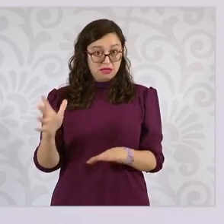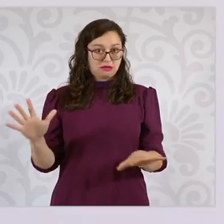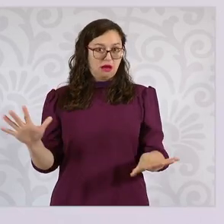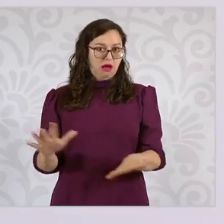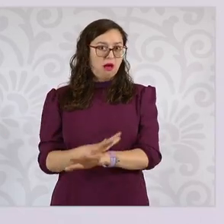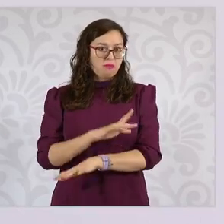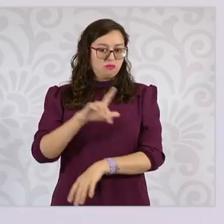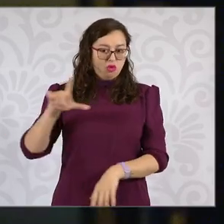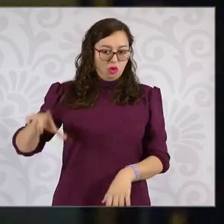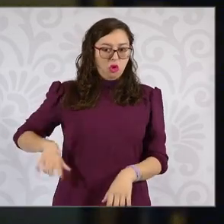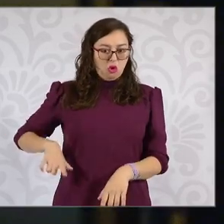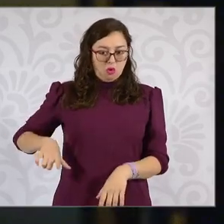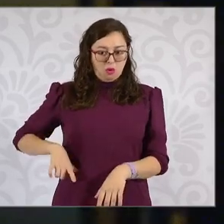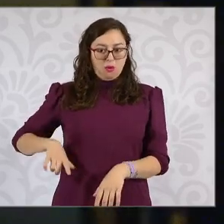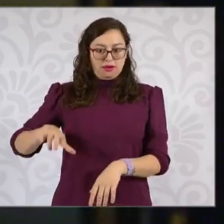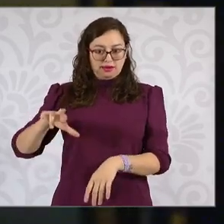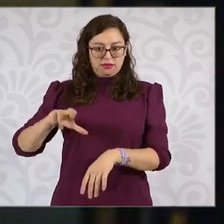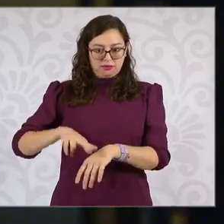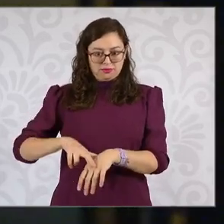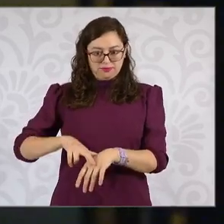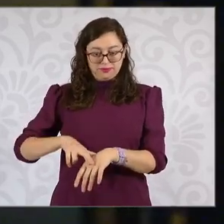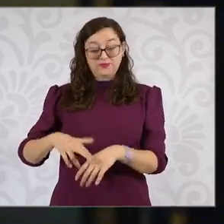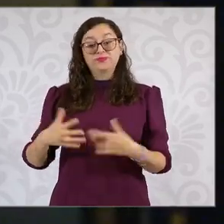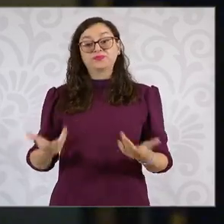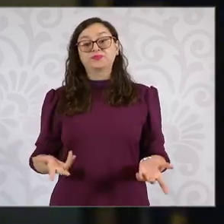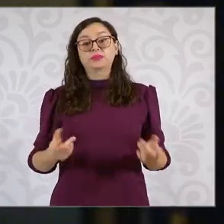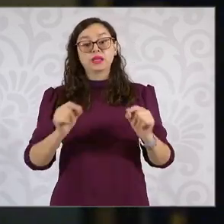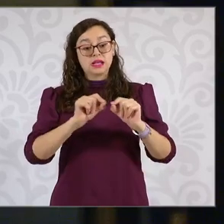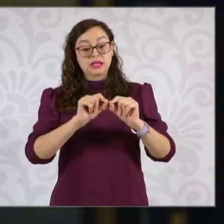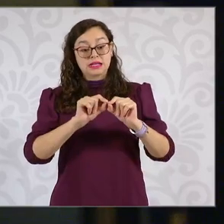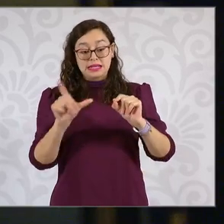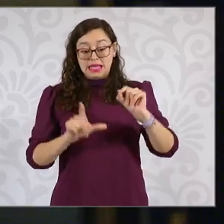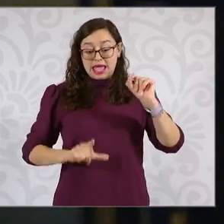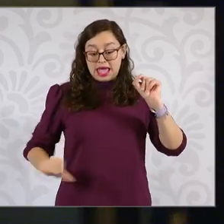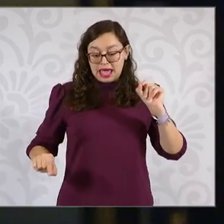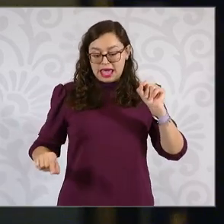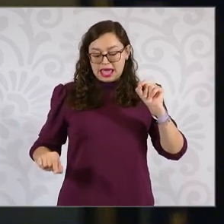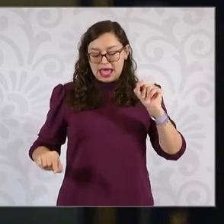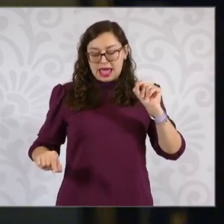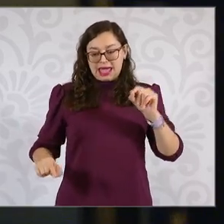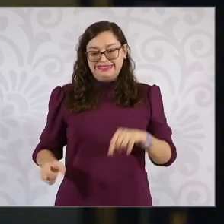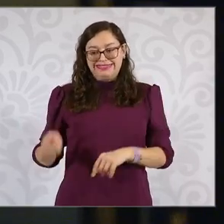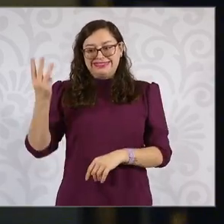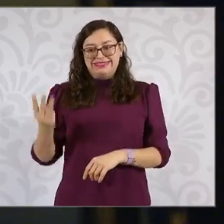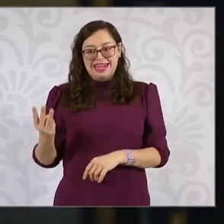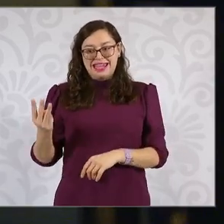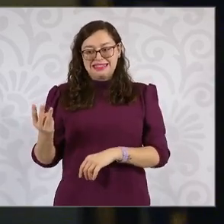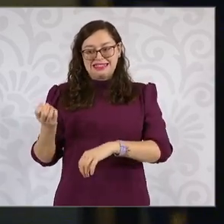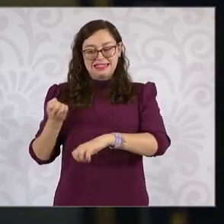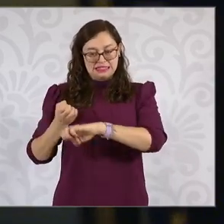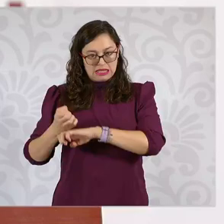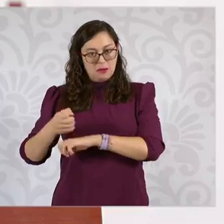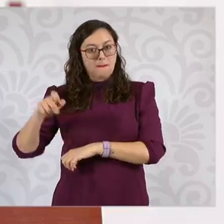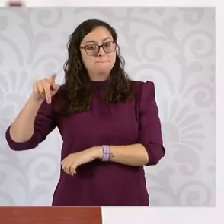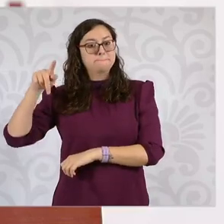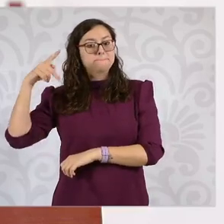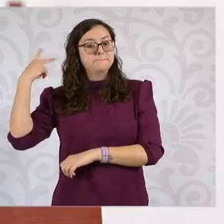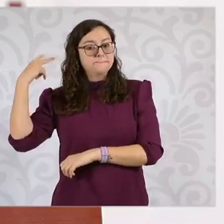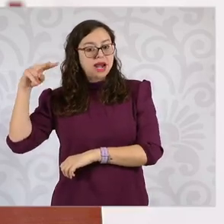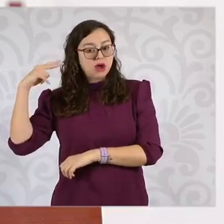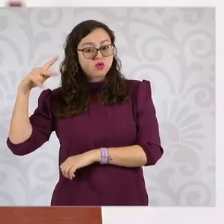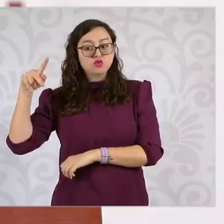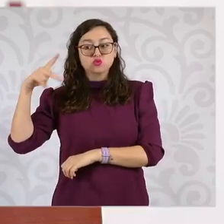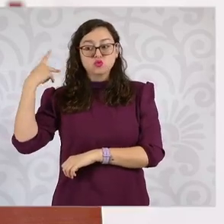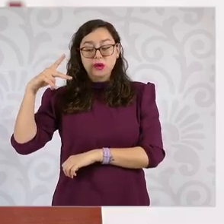para el cambio de gobierno, ajustándose al cambio presidencial. Son Veracruz, Puebla y